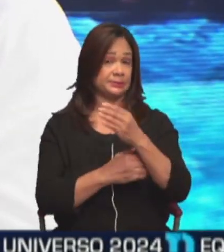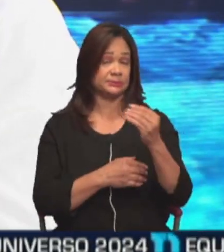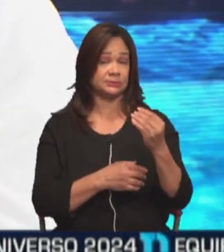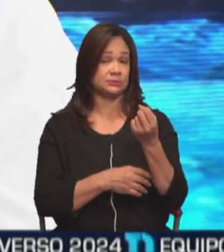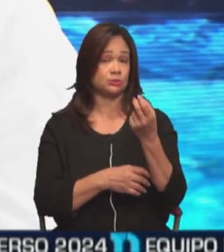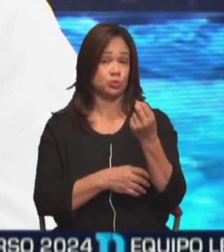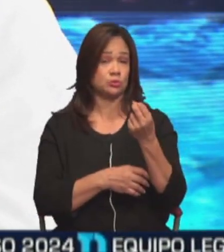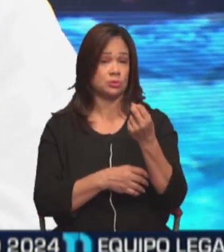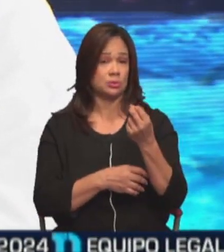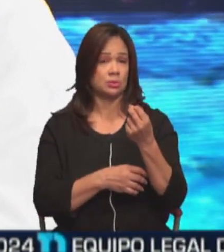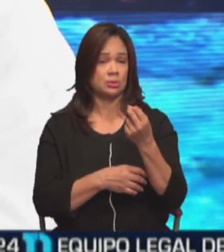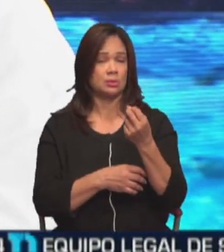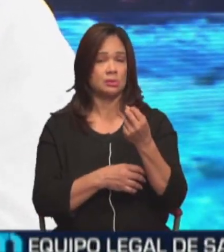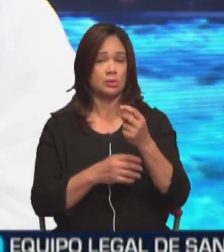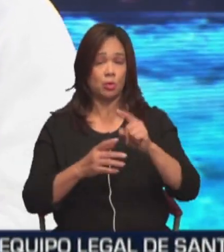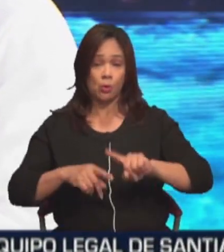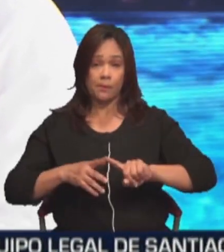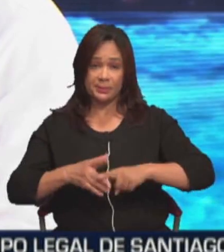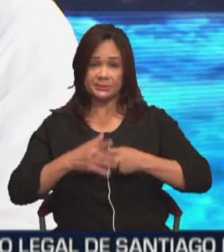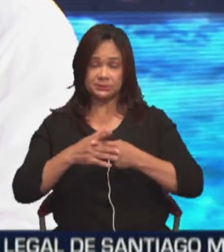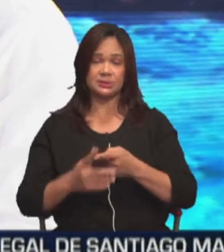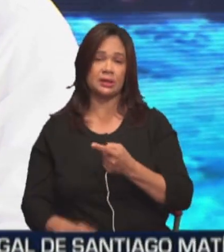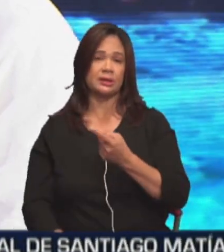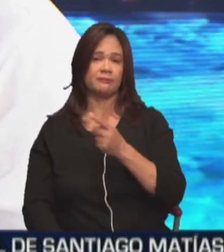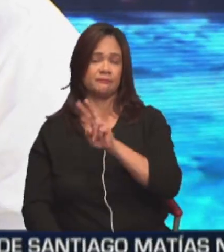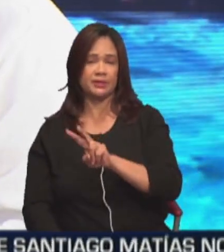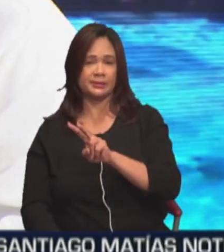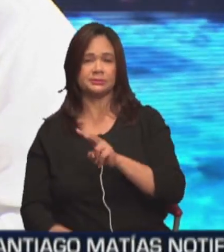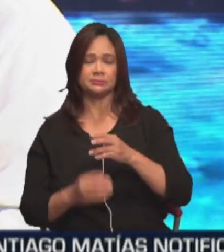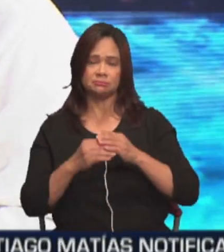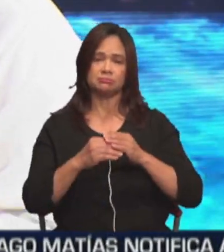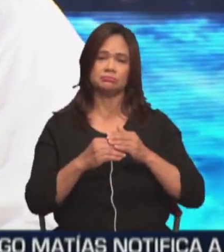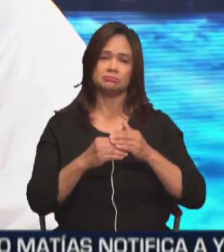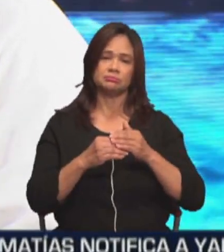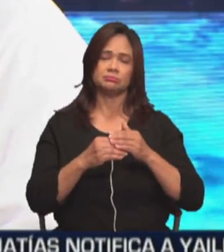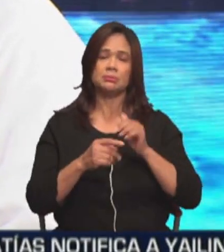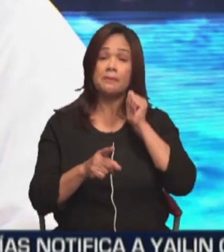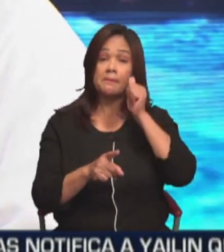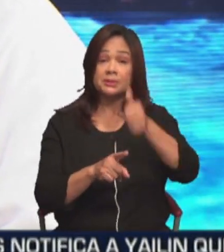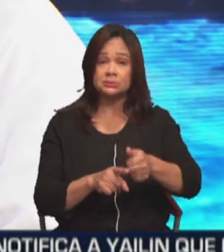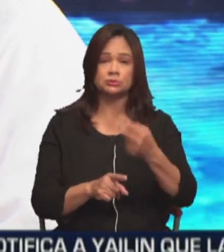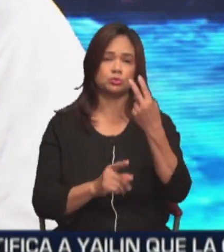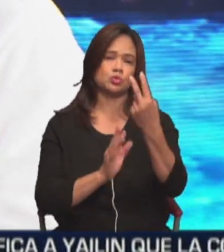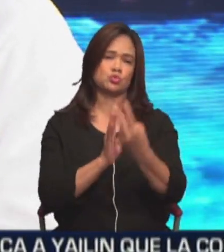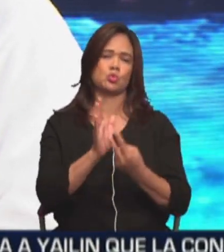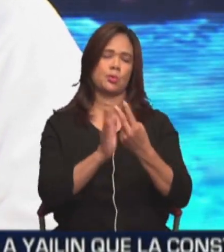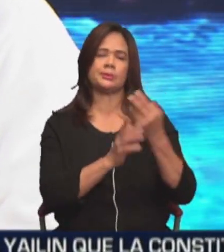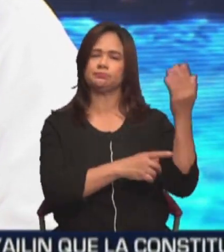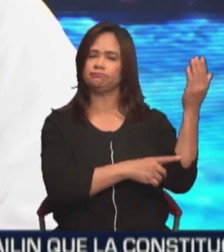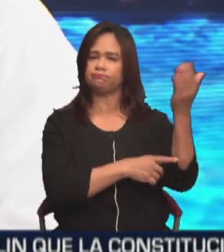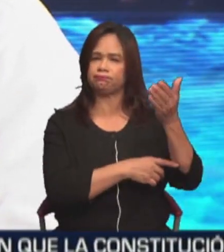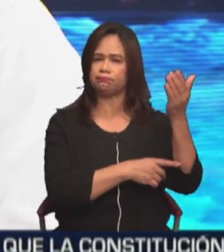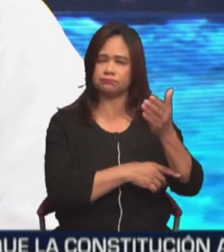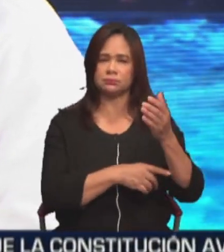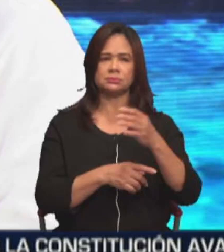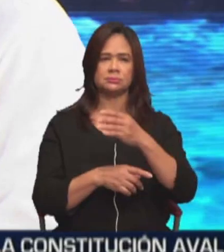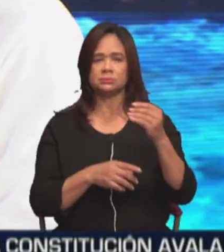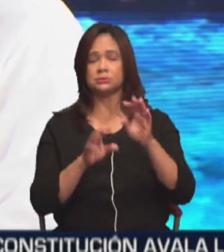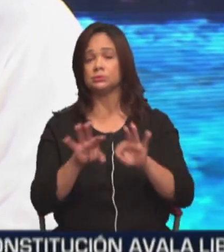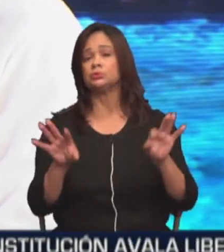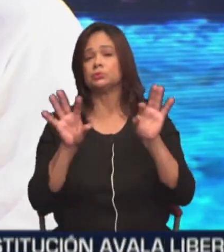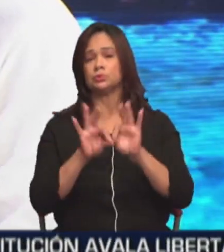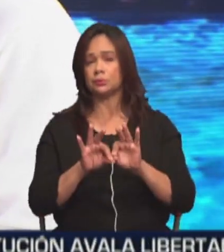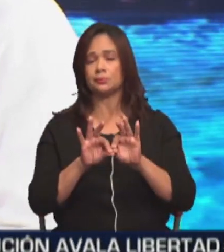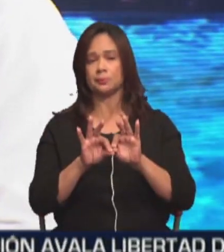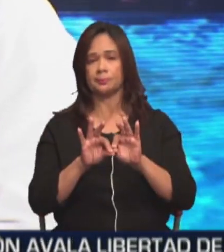12. Inauguramos 11 a las 7 de la noche, pero al día siguiente inmediato tenemos dos horas de panel con protagonistas muy importantes